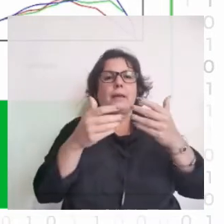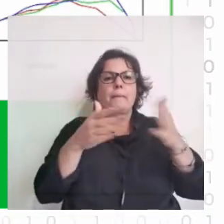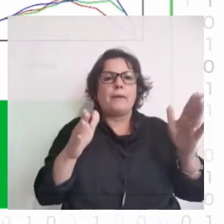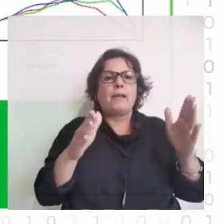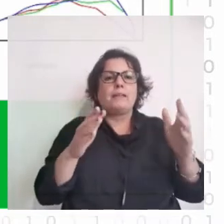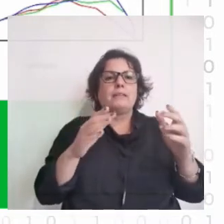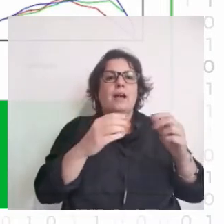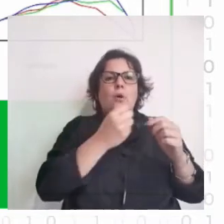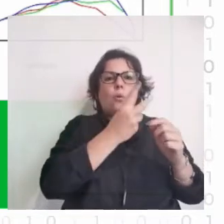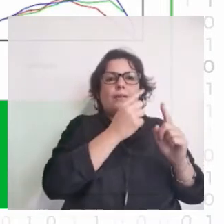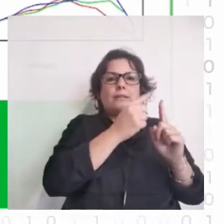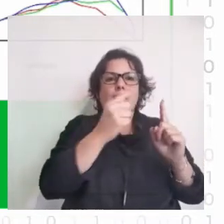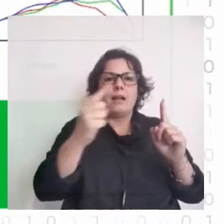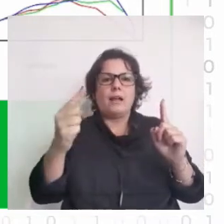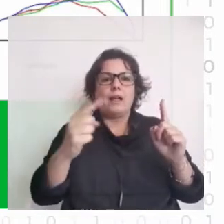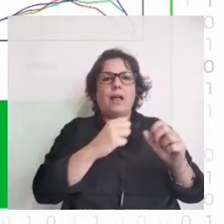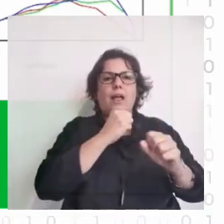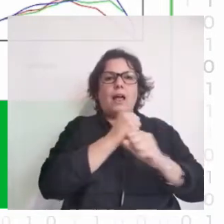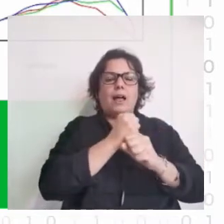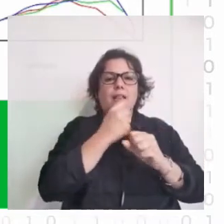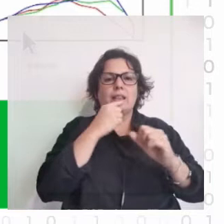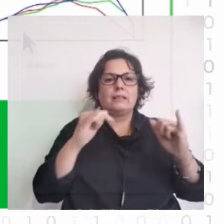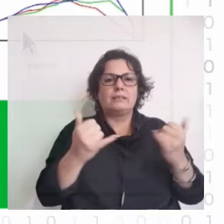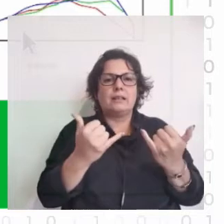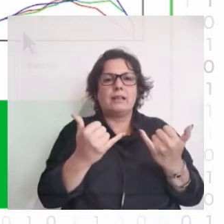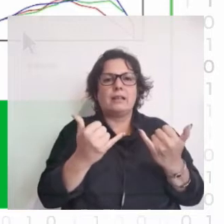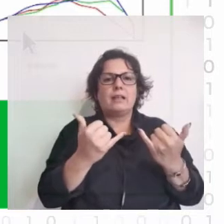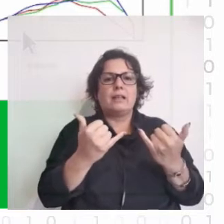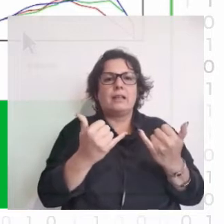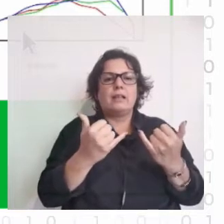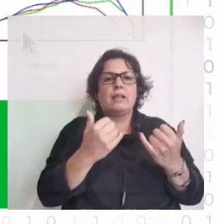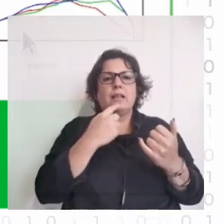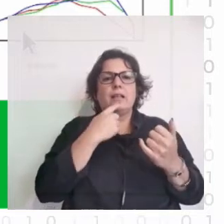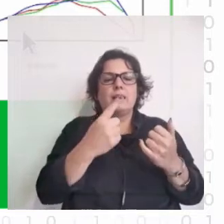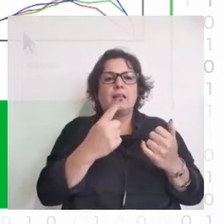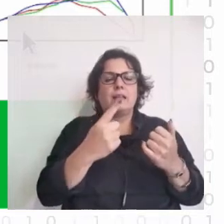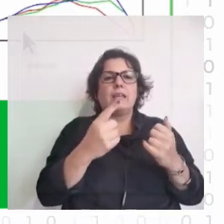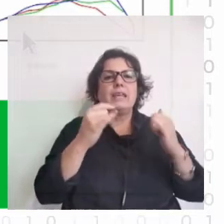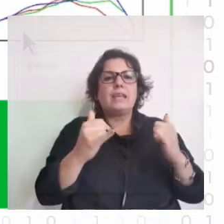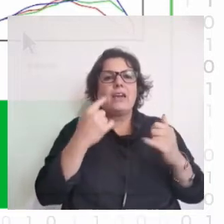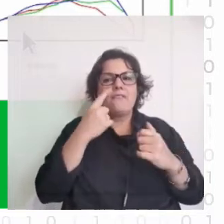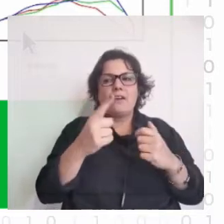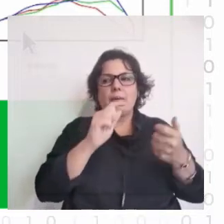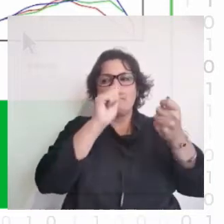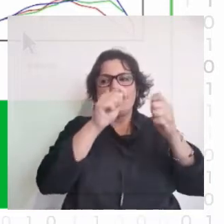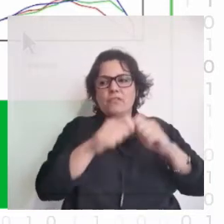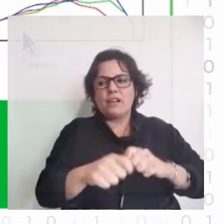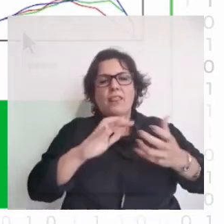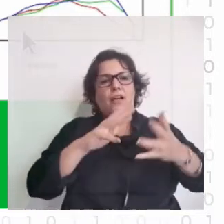tenemos el archivo JP. Estas curvas de ruido se ven modificadas y se ven modificadas de una forma tal de que